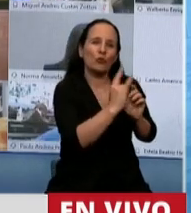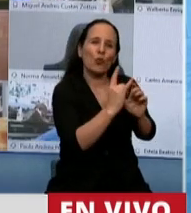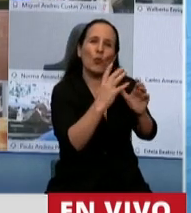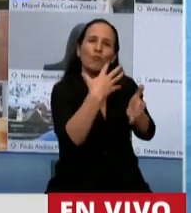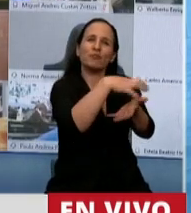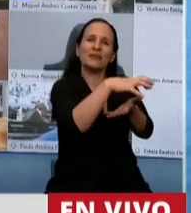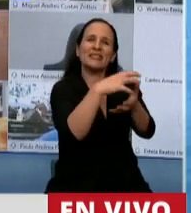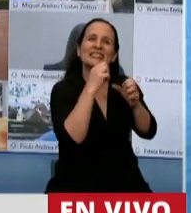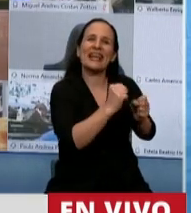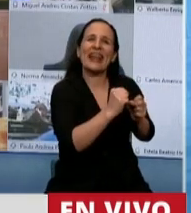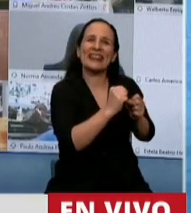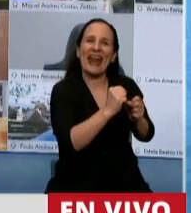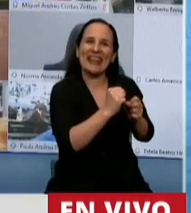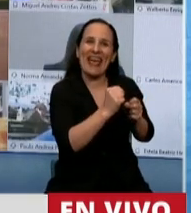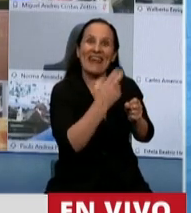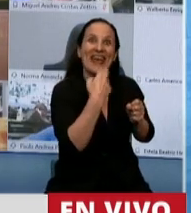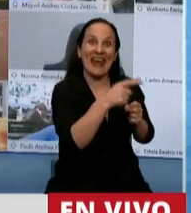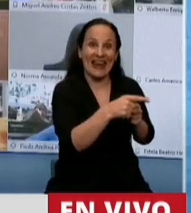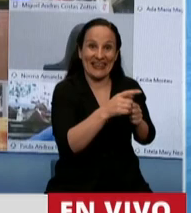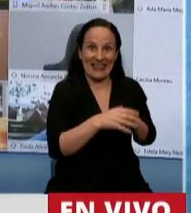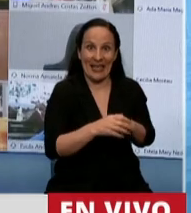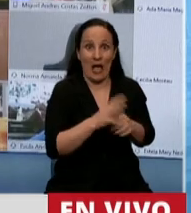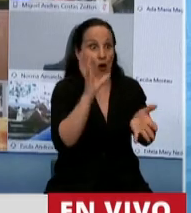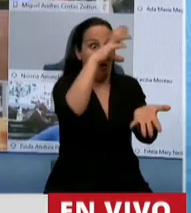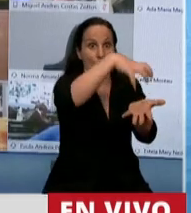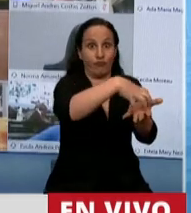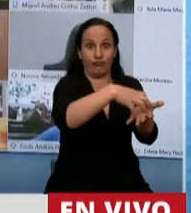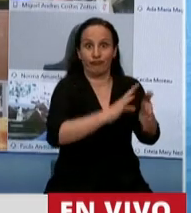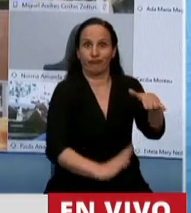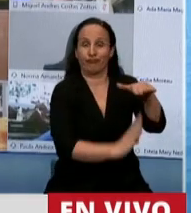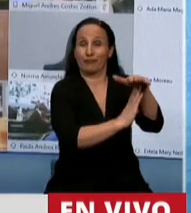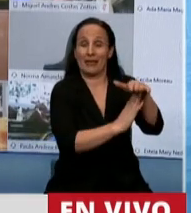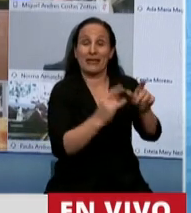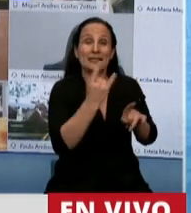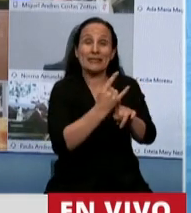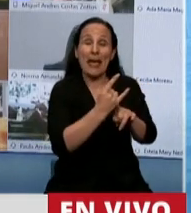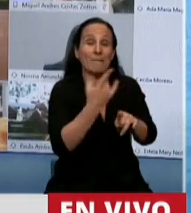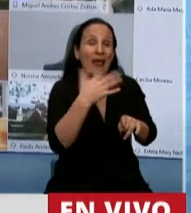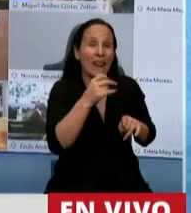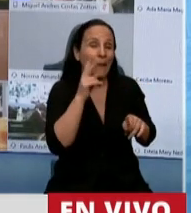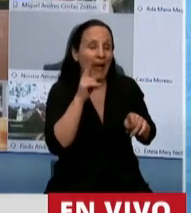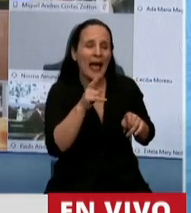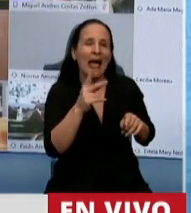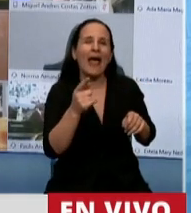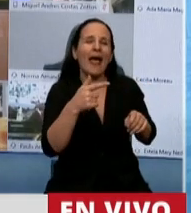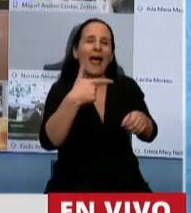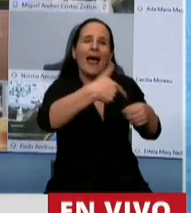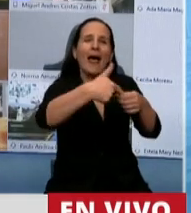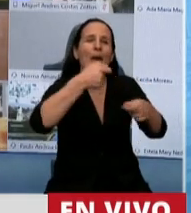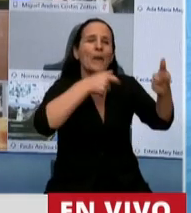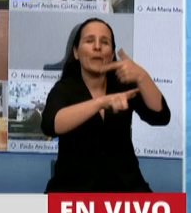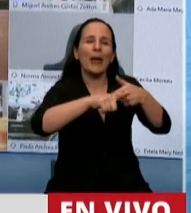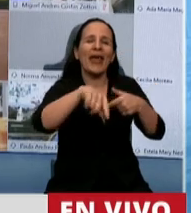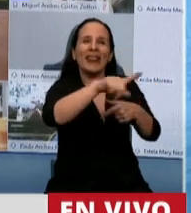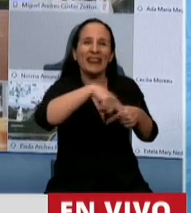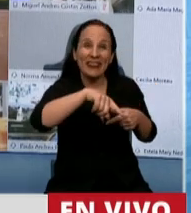Energía o autoridad, que la reemplace considerando el mayor valor registrado en las bocas de expendio de